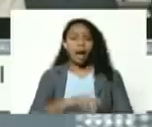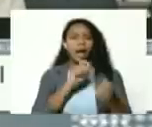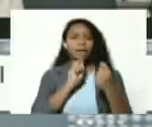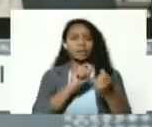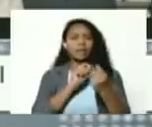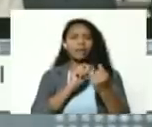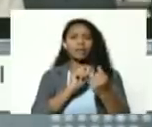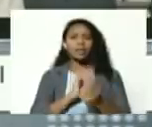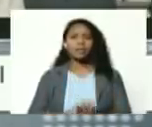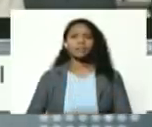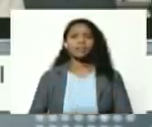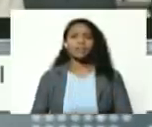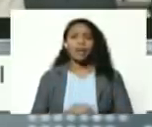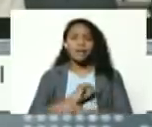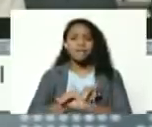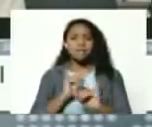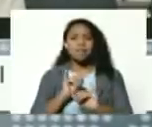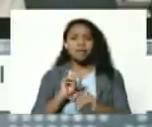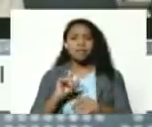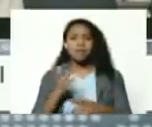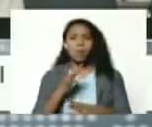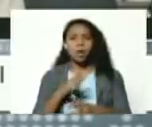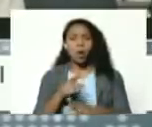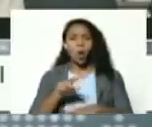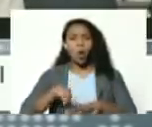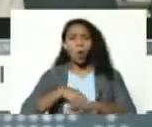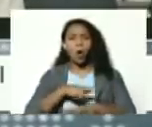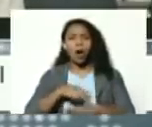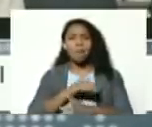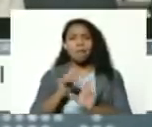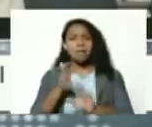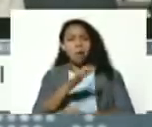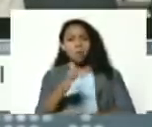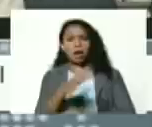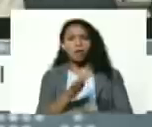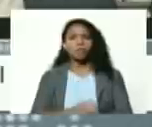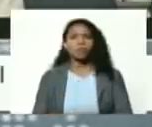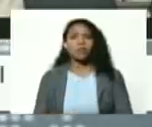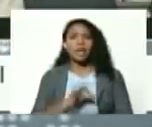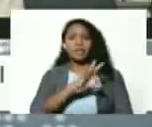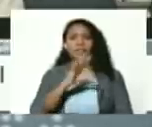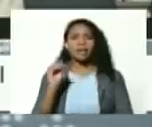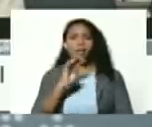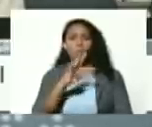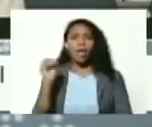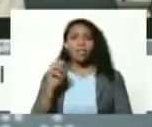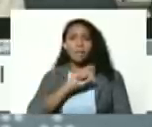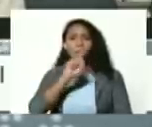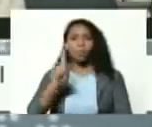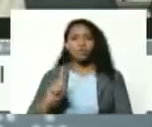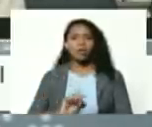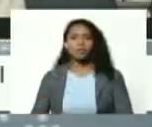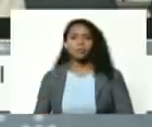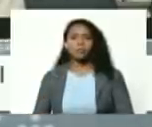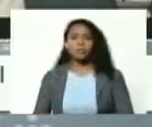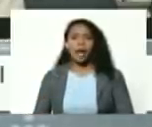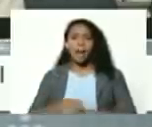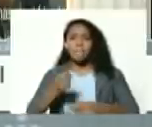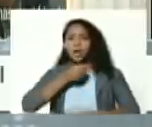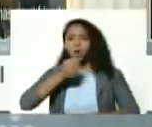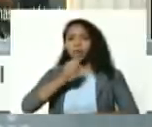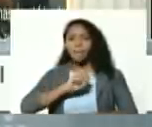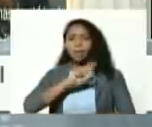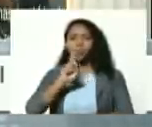terminó en hora y media 30 40 preguntas el periodista